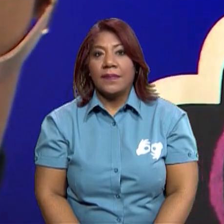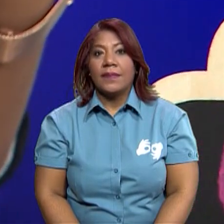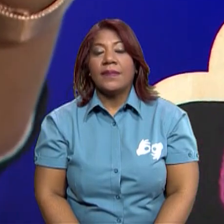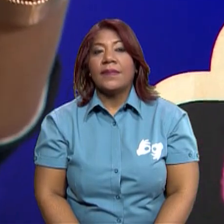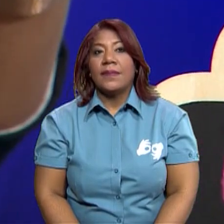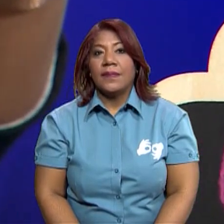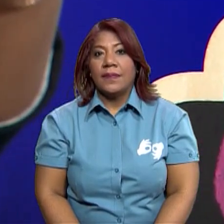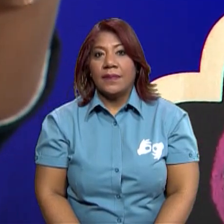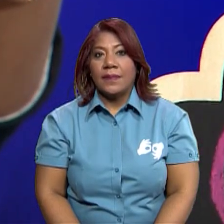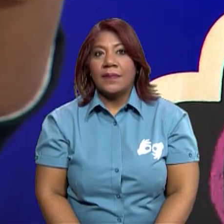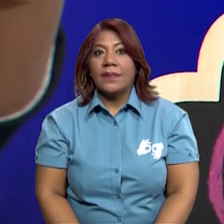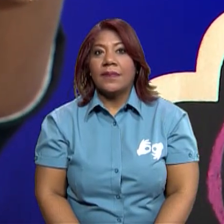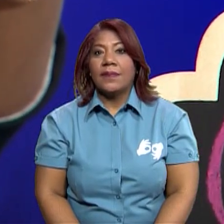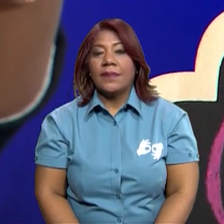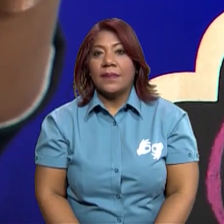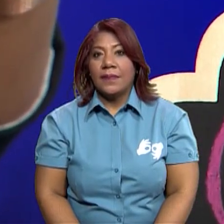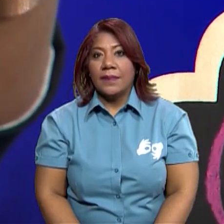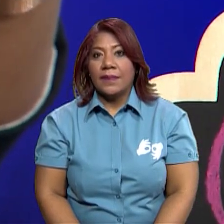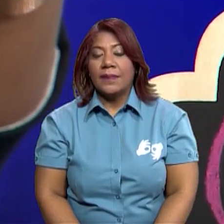pegarlo.